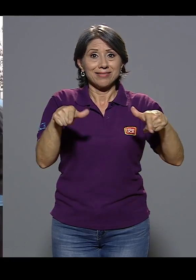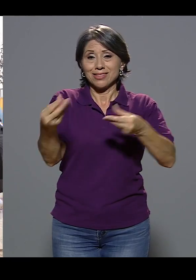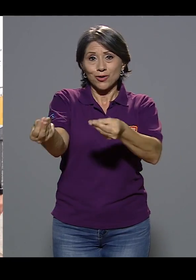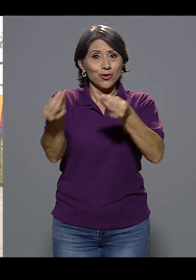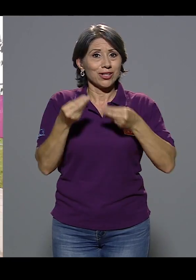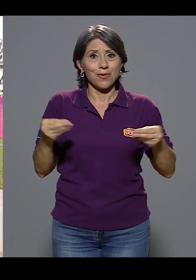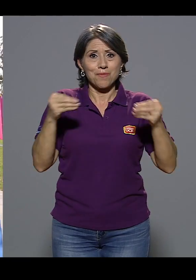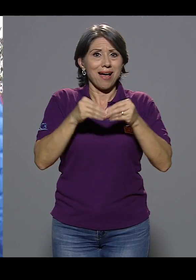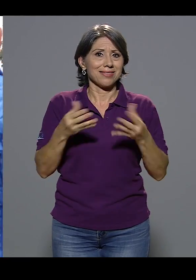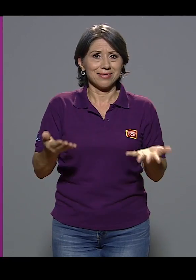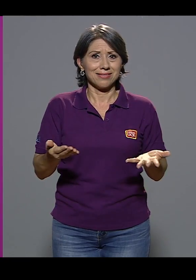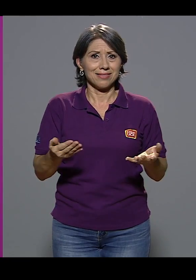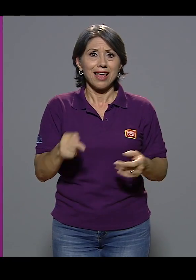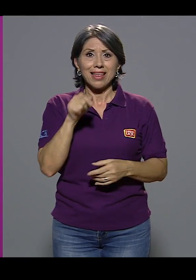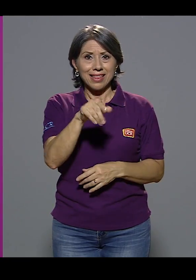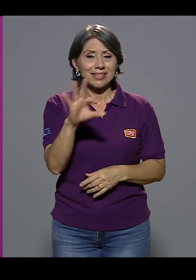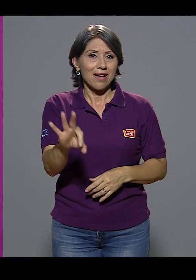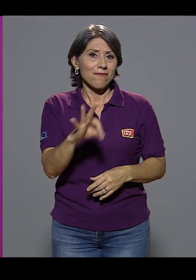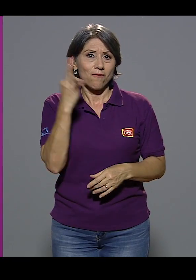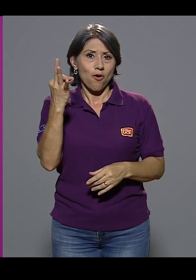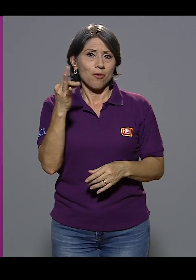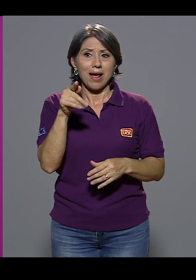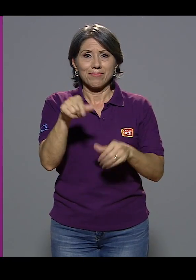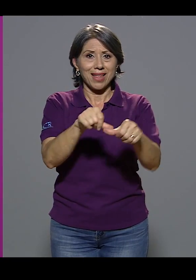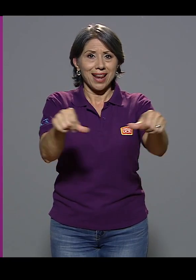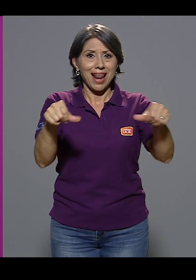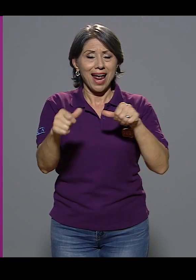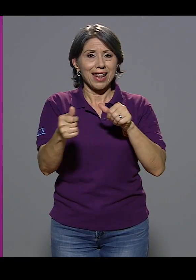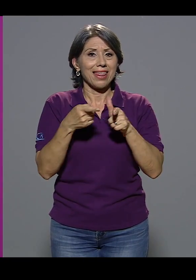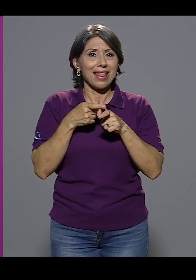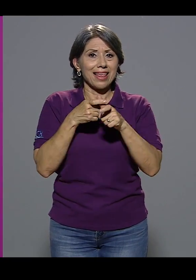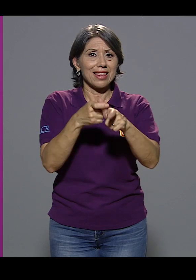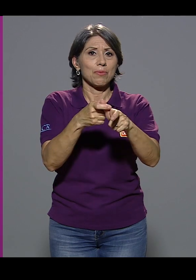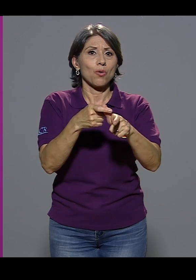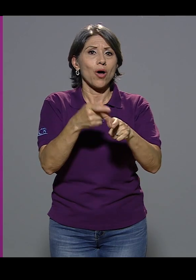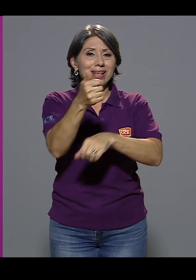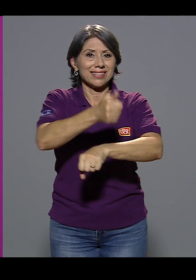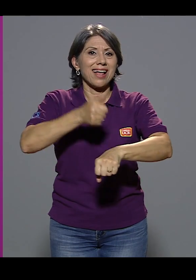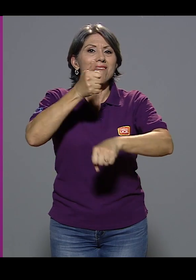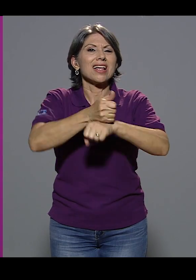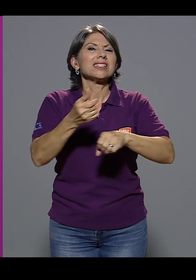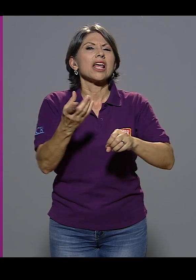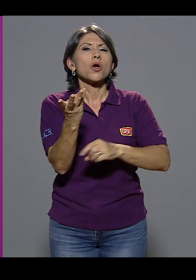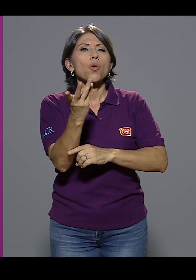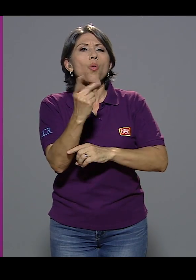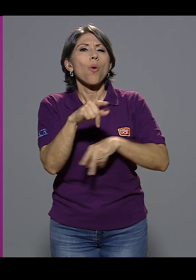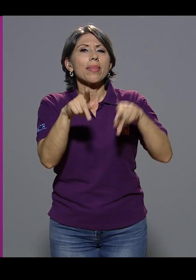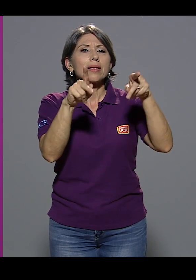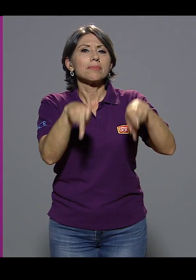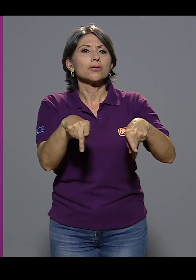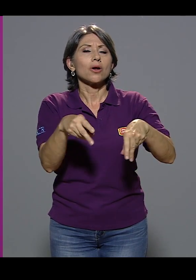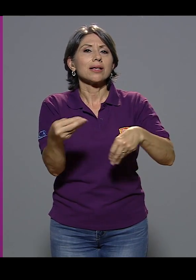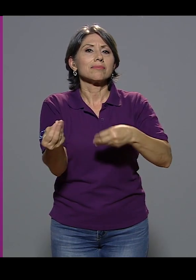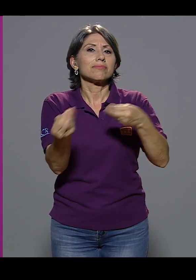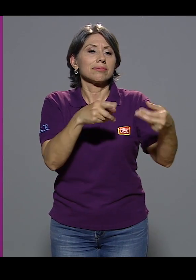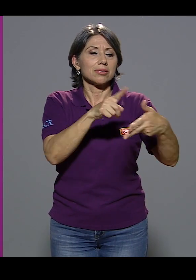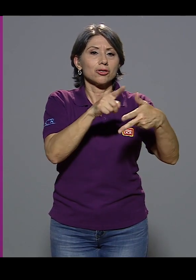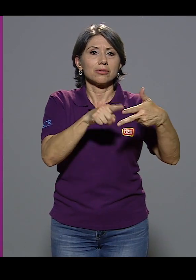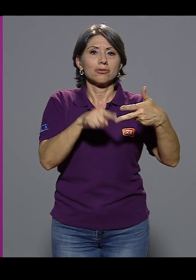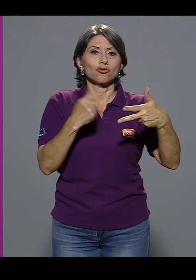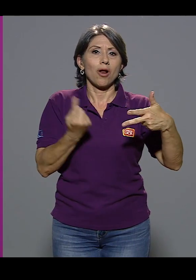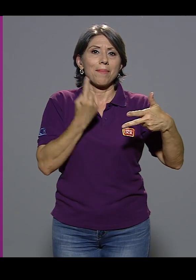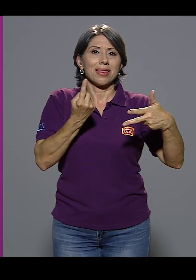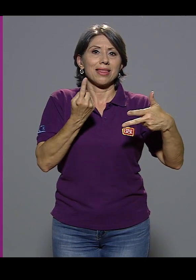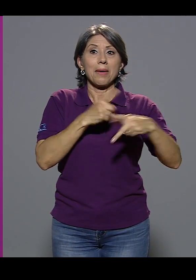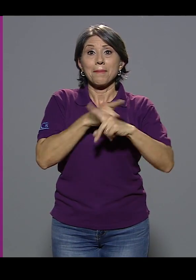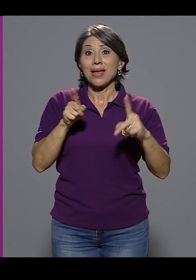como atletismo define cuántas plazas dan, nos dieron tres plazas nada más. Y teníamos cerca de siete atletas clasificados,